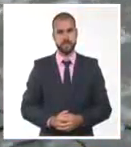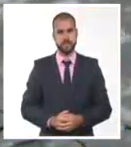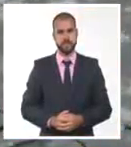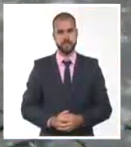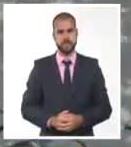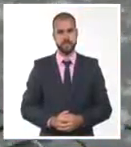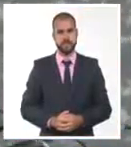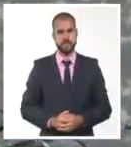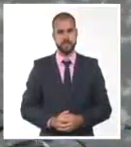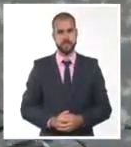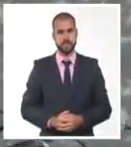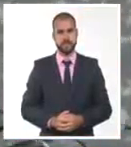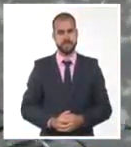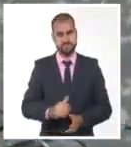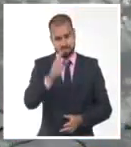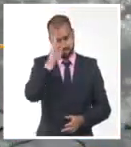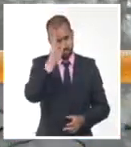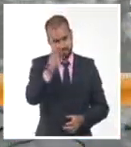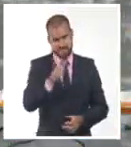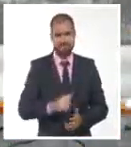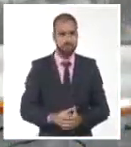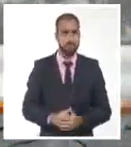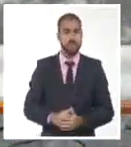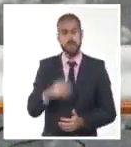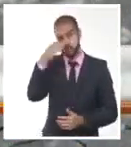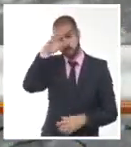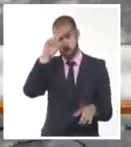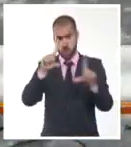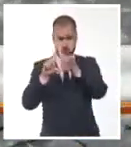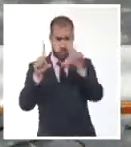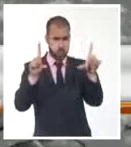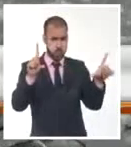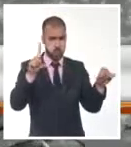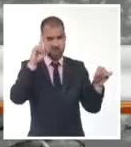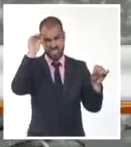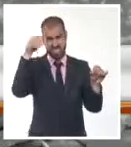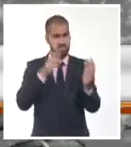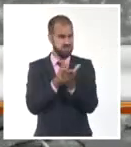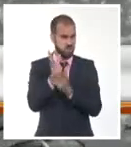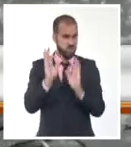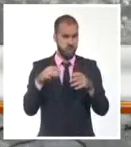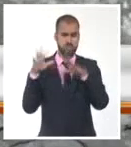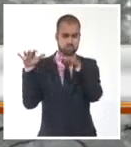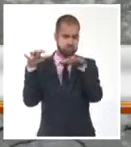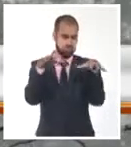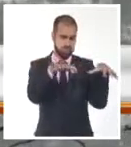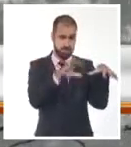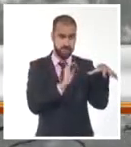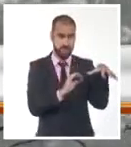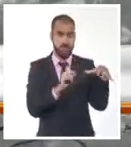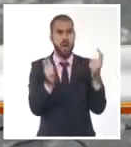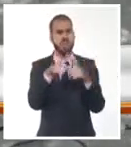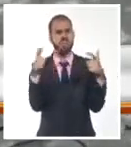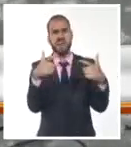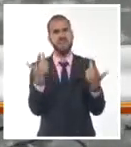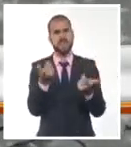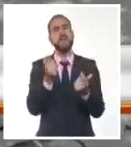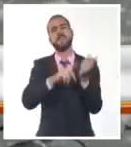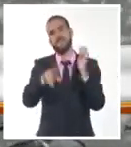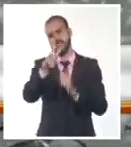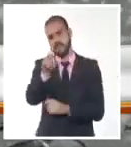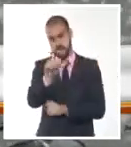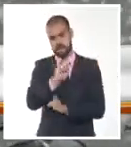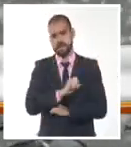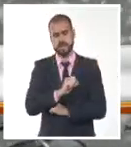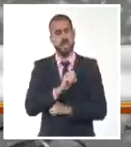Hola, ¿qué tal? Muy buenas tardes. Ha continuado lloviendo en casi todo el territorio nacional. Los acumulados más significativos están en Villaclara con 55 milímetros,